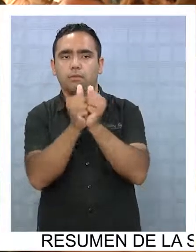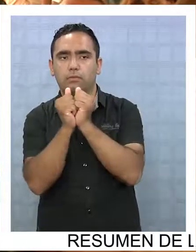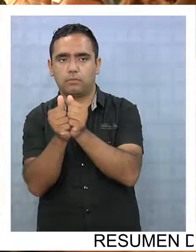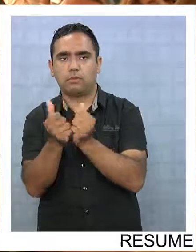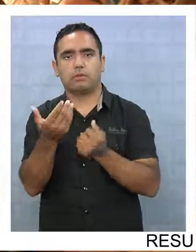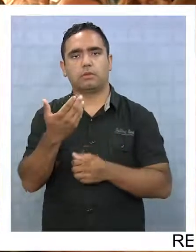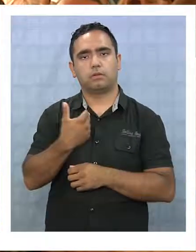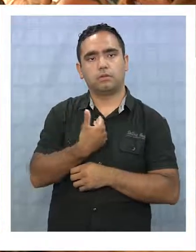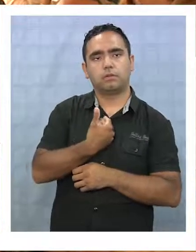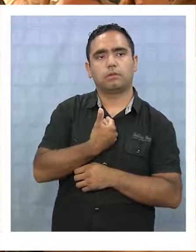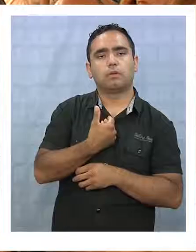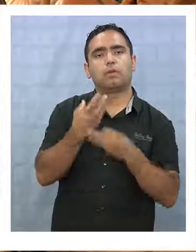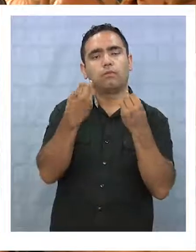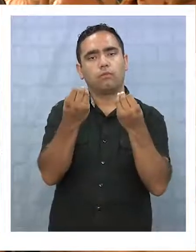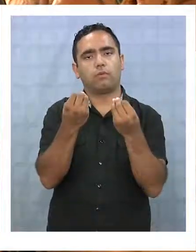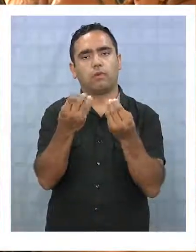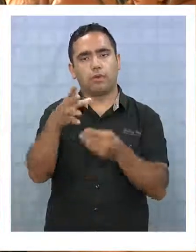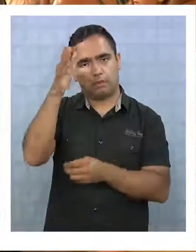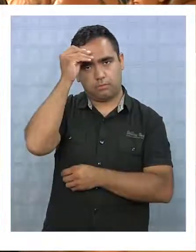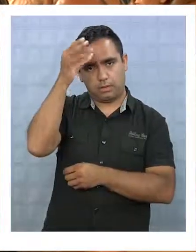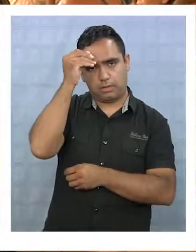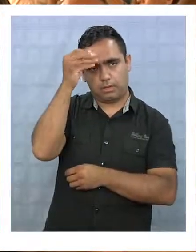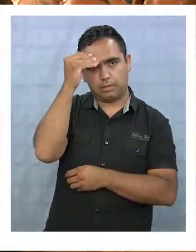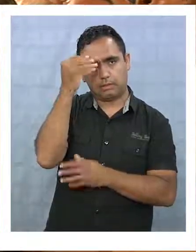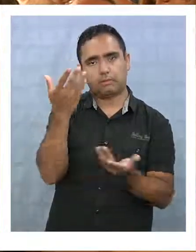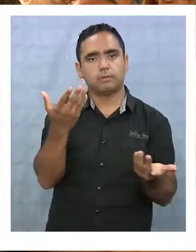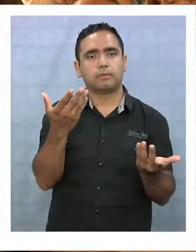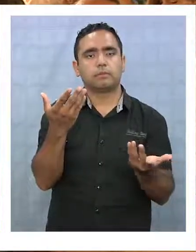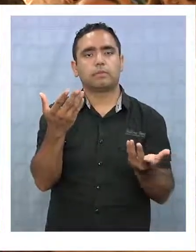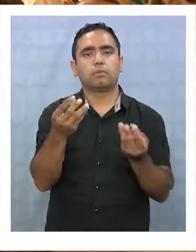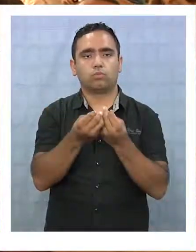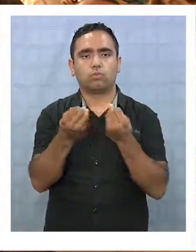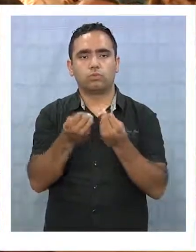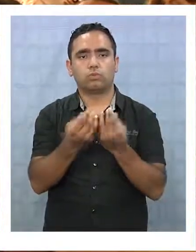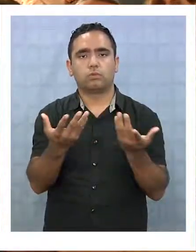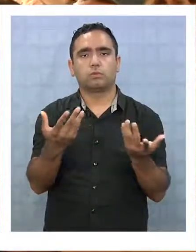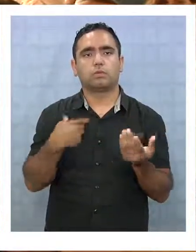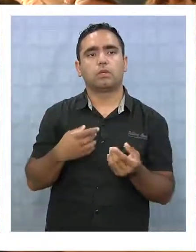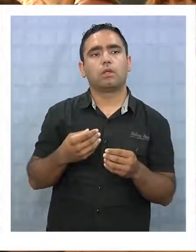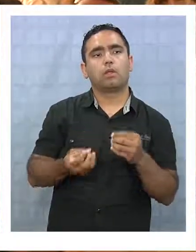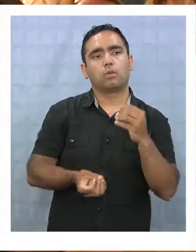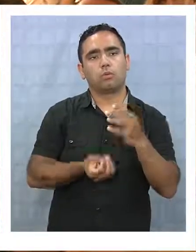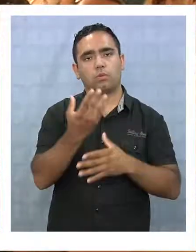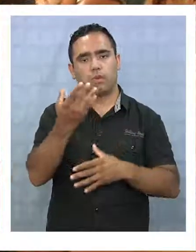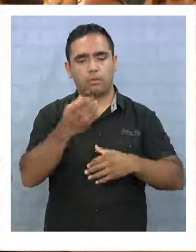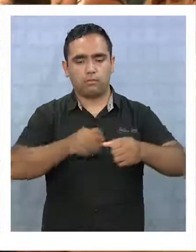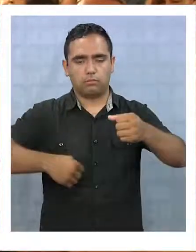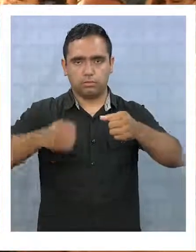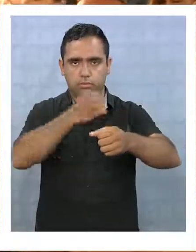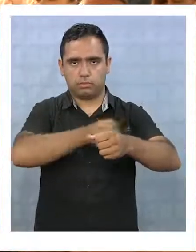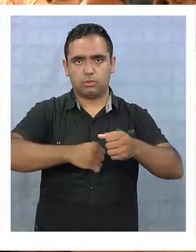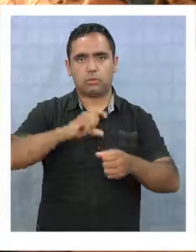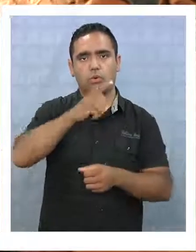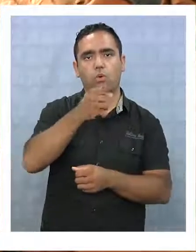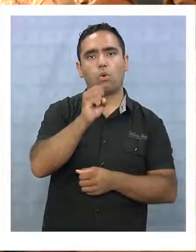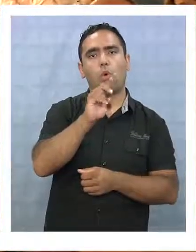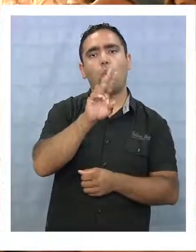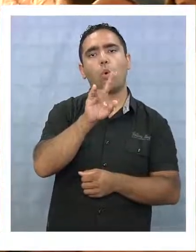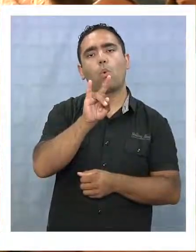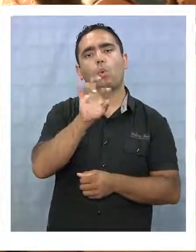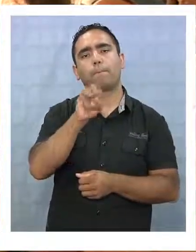fue bastante buena, aprendimos bastante, hicimos algo nuevo, cocinamos comida gourmet y